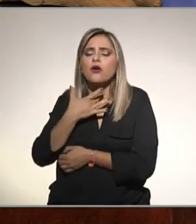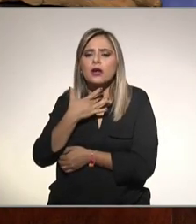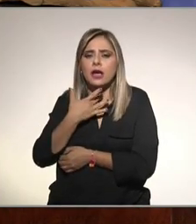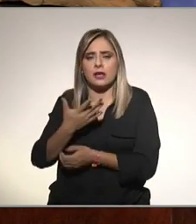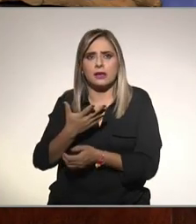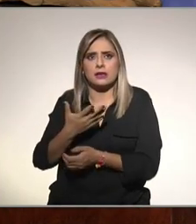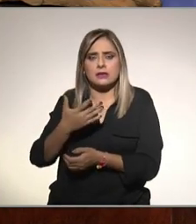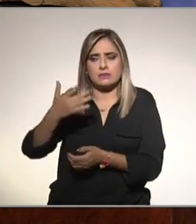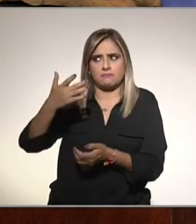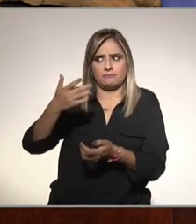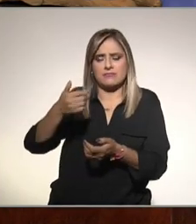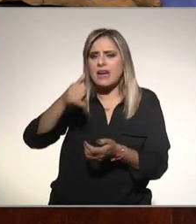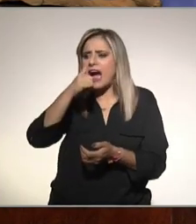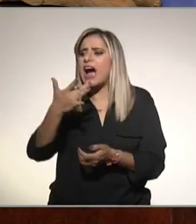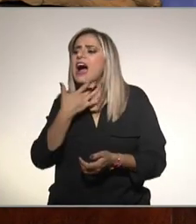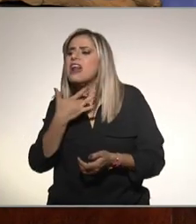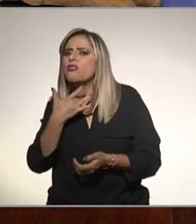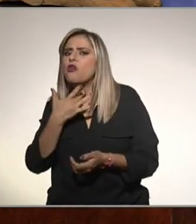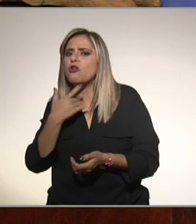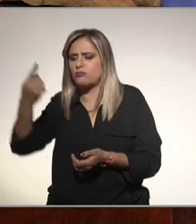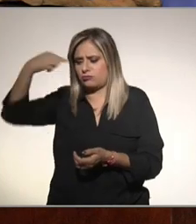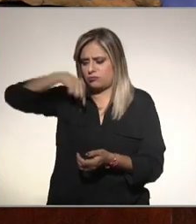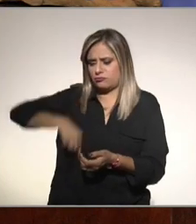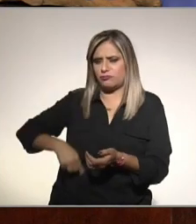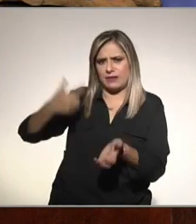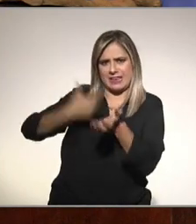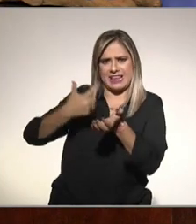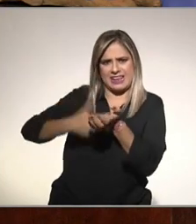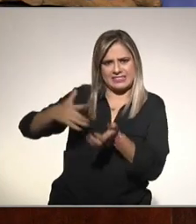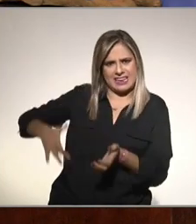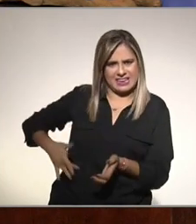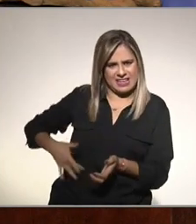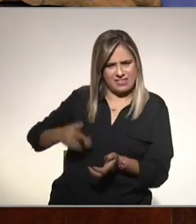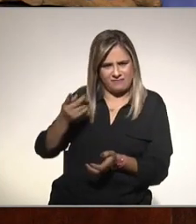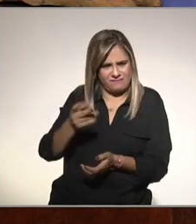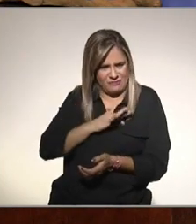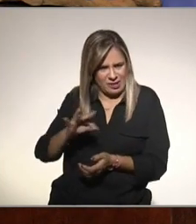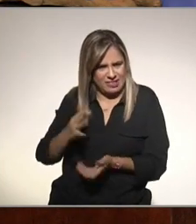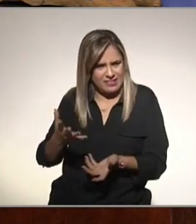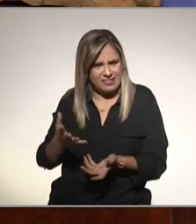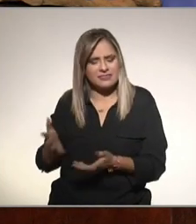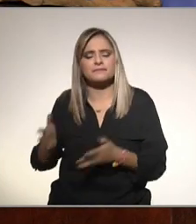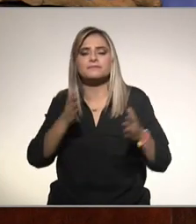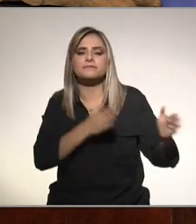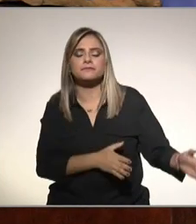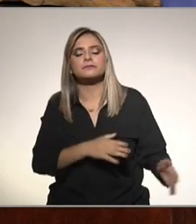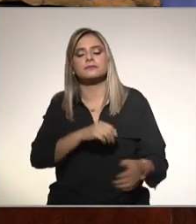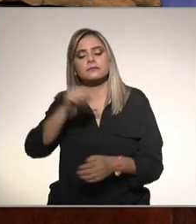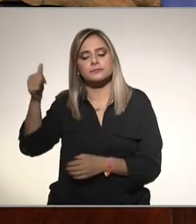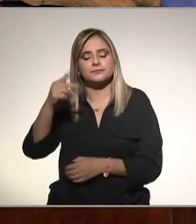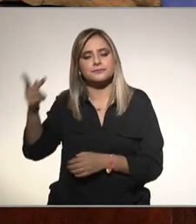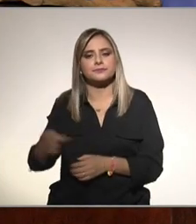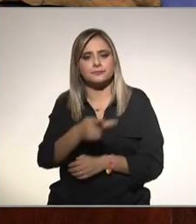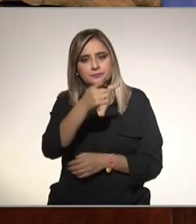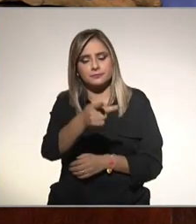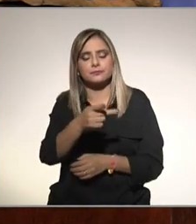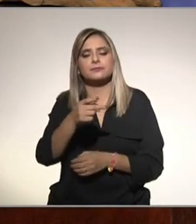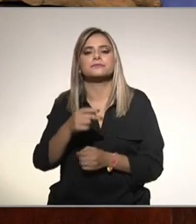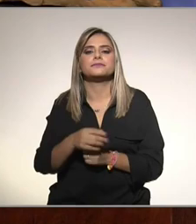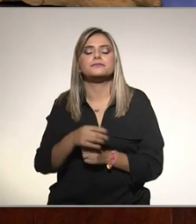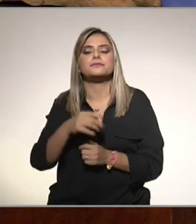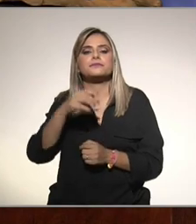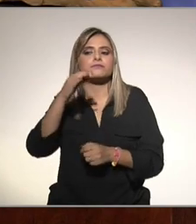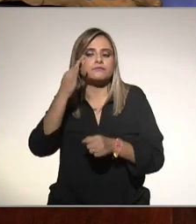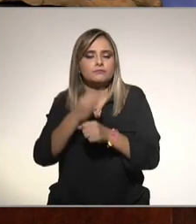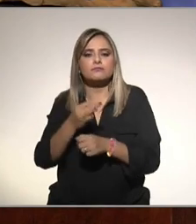también tiene grasa o cómo Mari Pérez les felicita por el excelente tema lo mismo que Adriana Velasco Aida Guerena dice